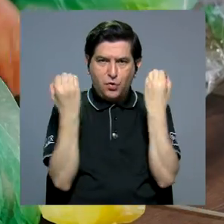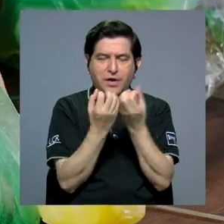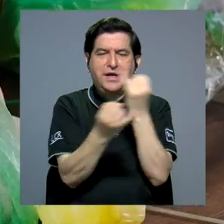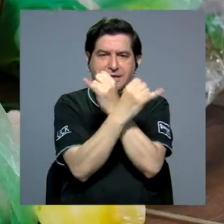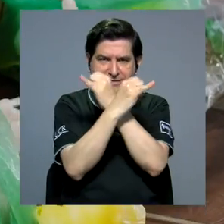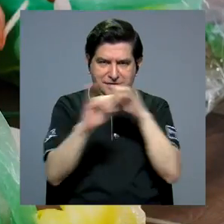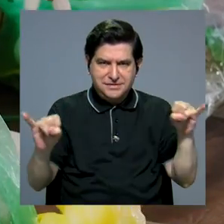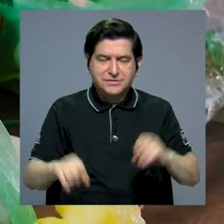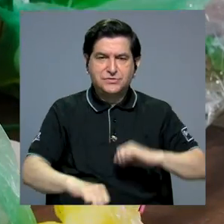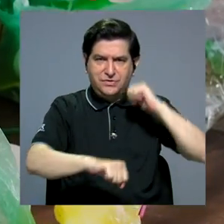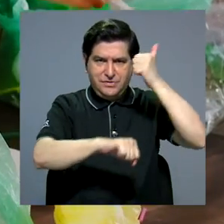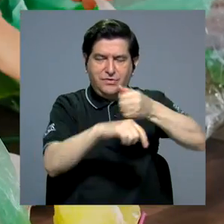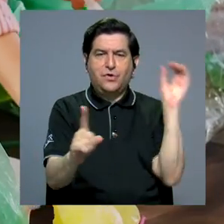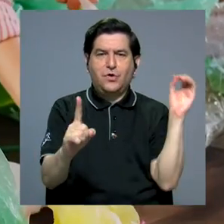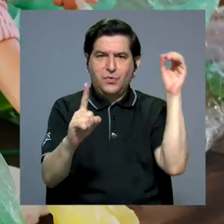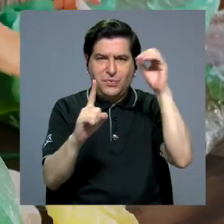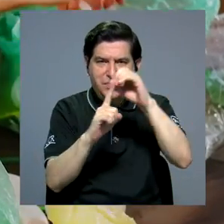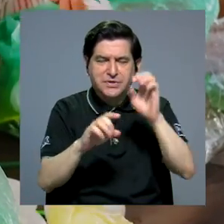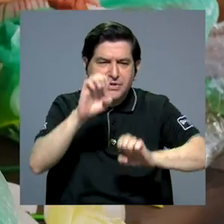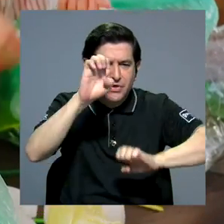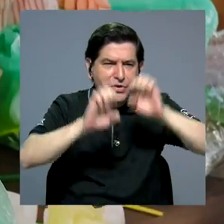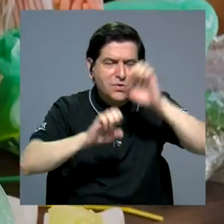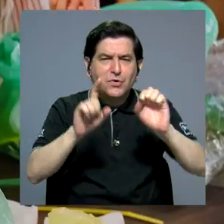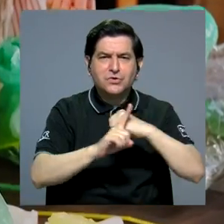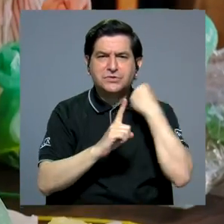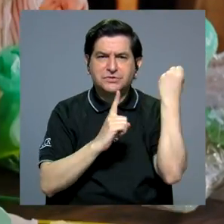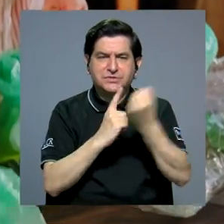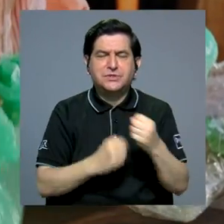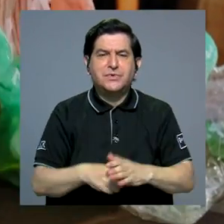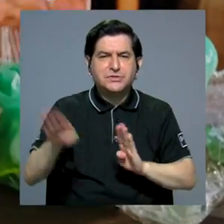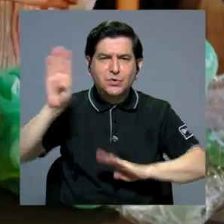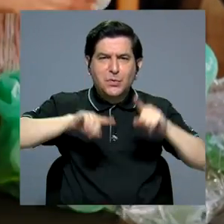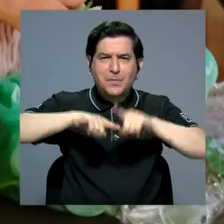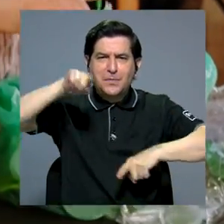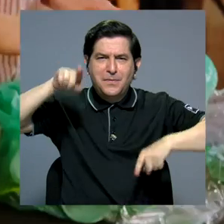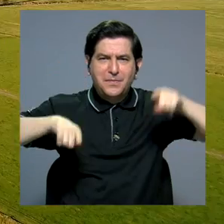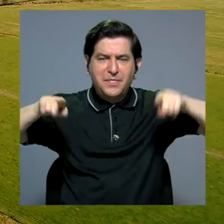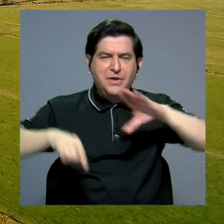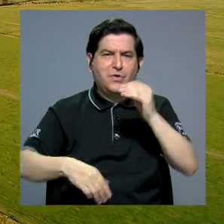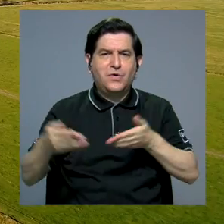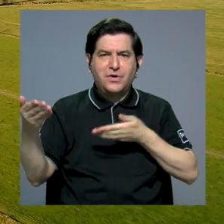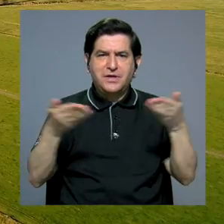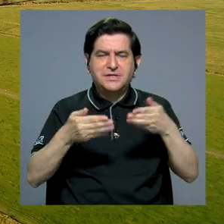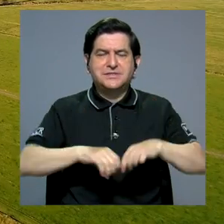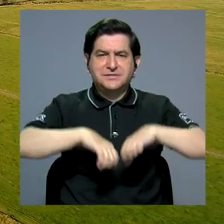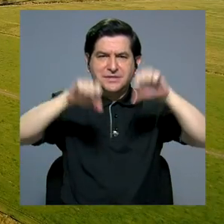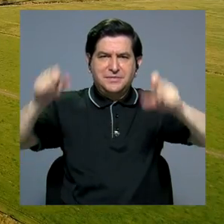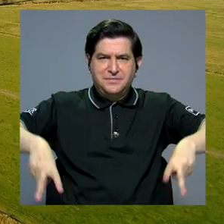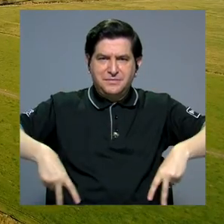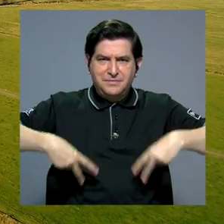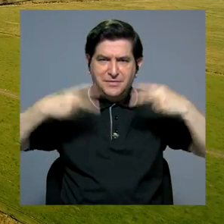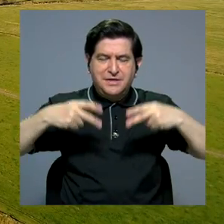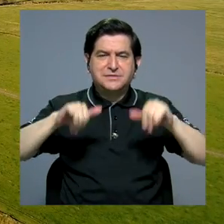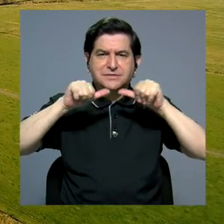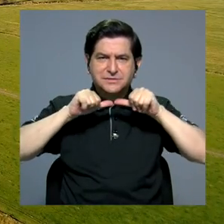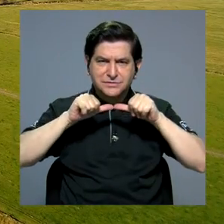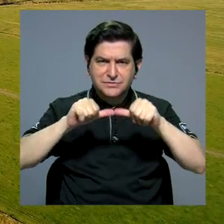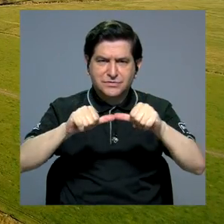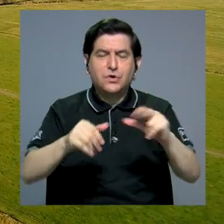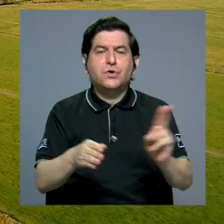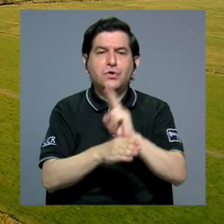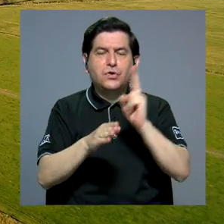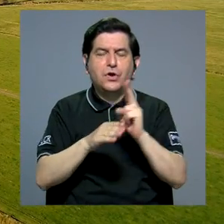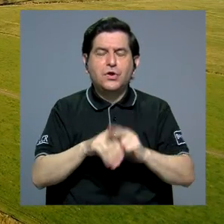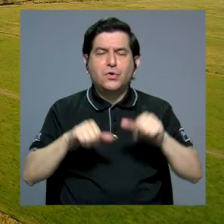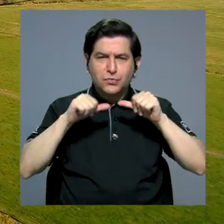independiente creado con el objetivo de evaluar el estado de la biodiversidad y los servicios ecosistémicos para la conservación y el